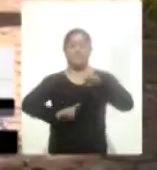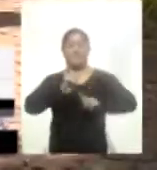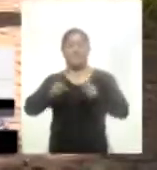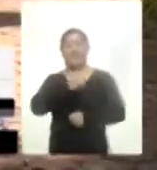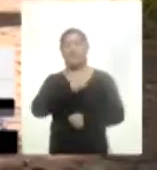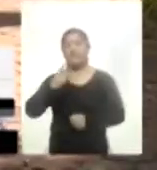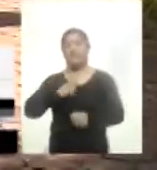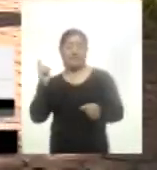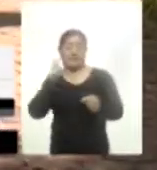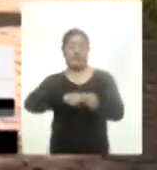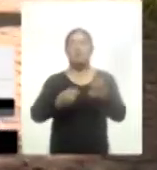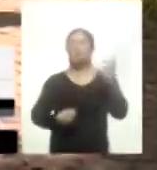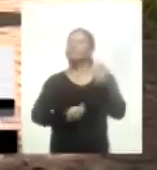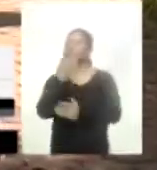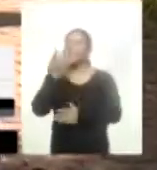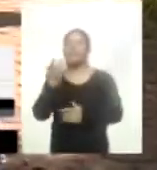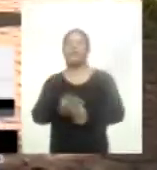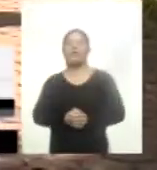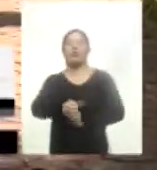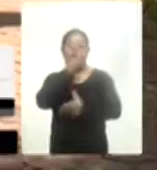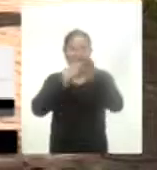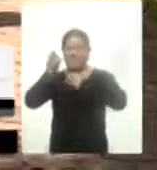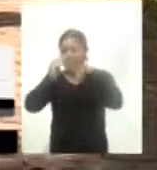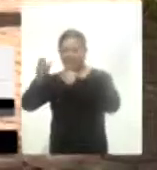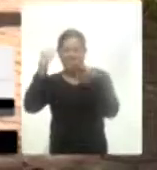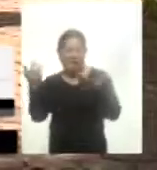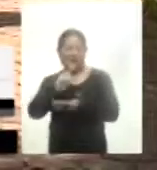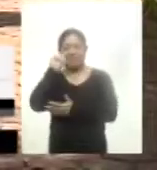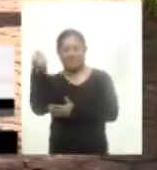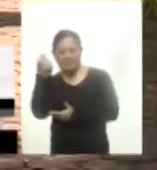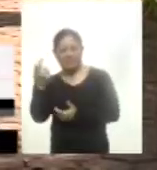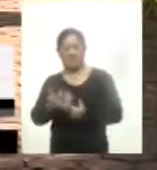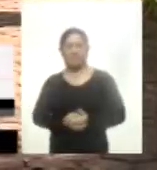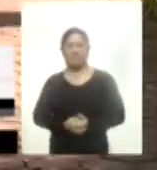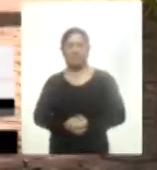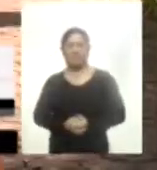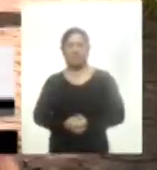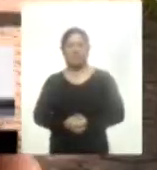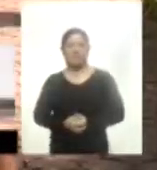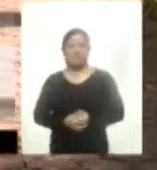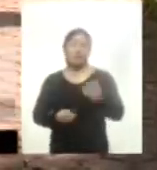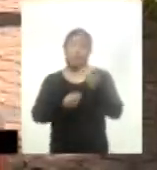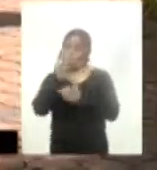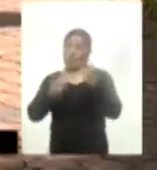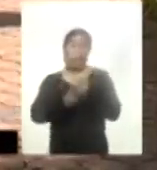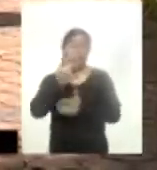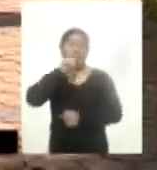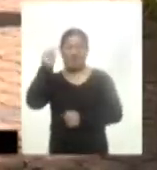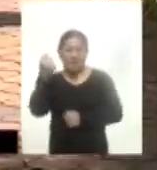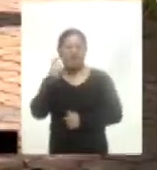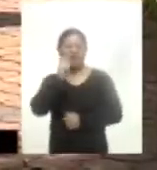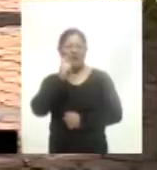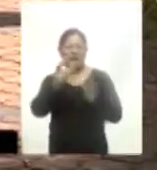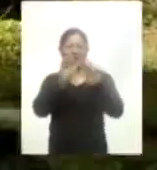en una nueva familiarización, en un nuevo aprendizaje con las tecnologías, las nuevas tecnologías, lo que son los